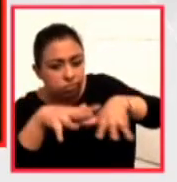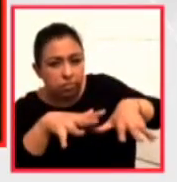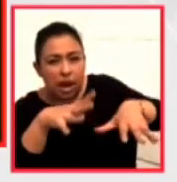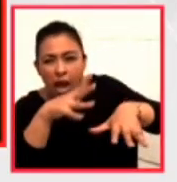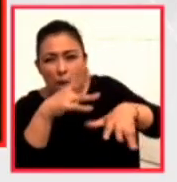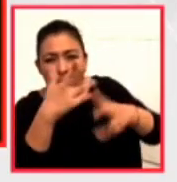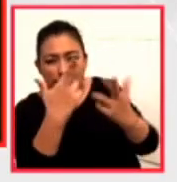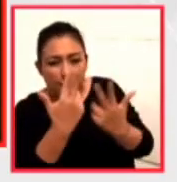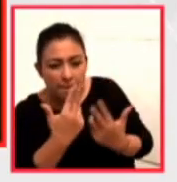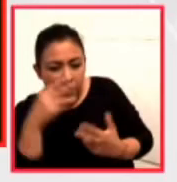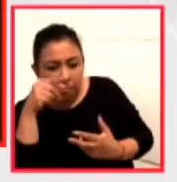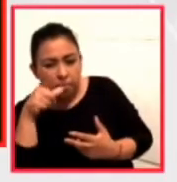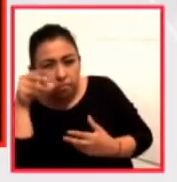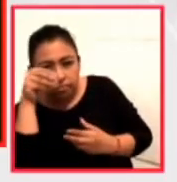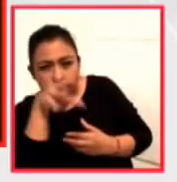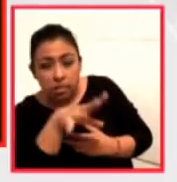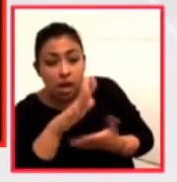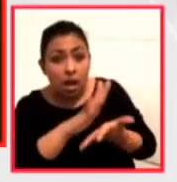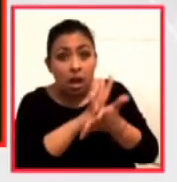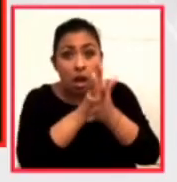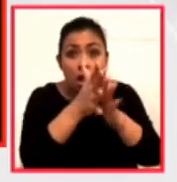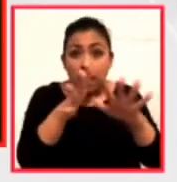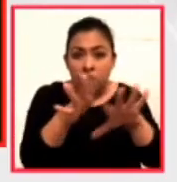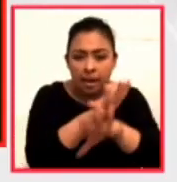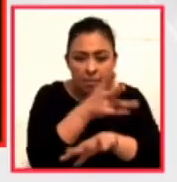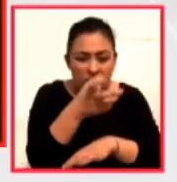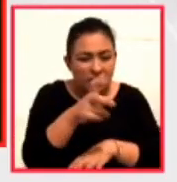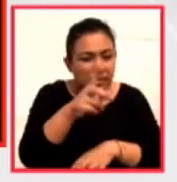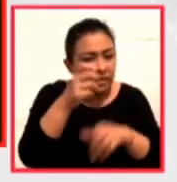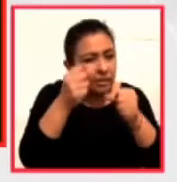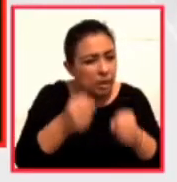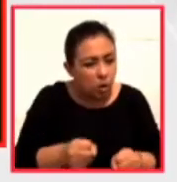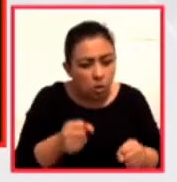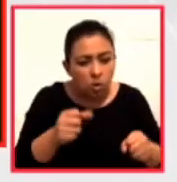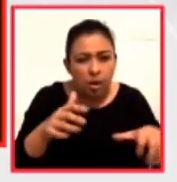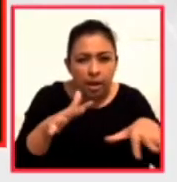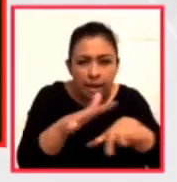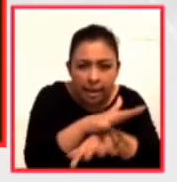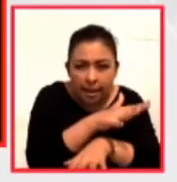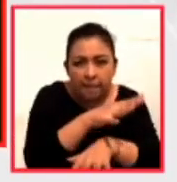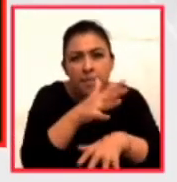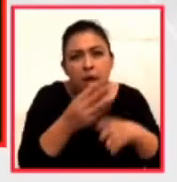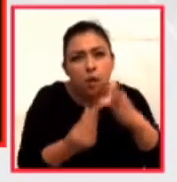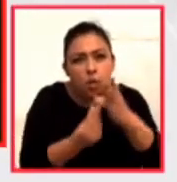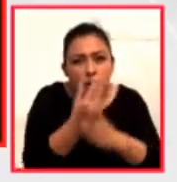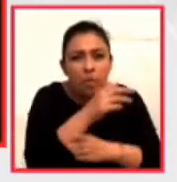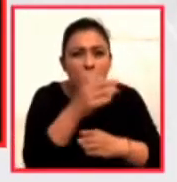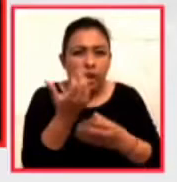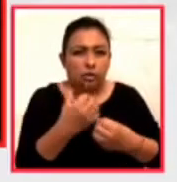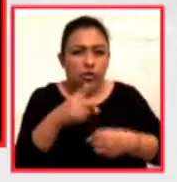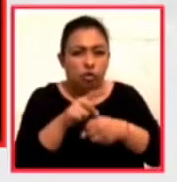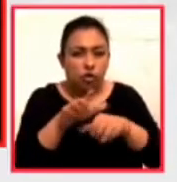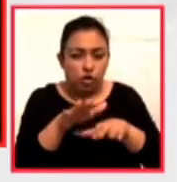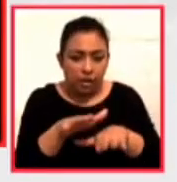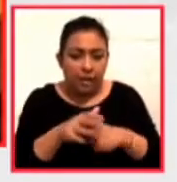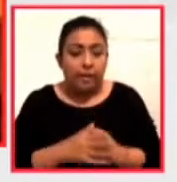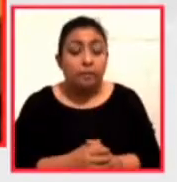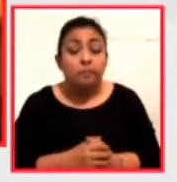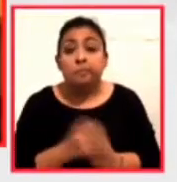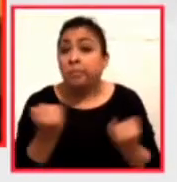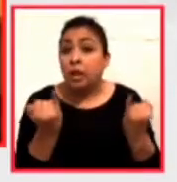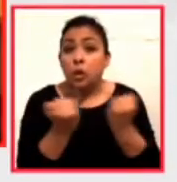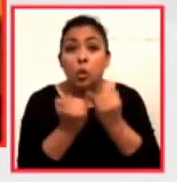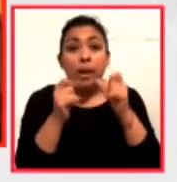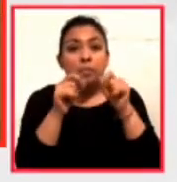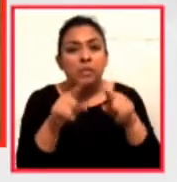transformar. La cultura será sin duda un elemento para reconstruir la sociedad. De igual forma,